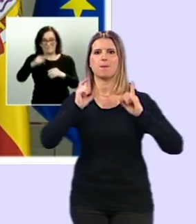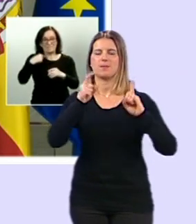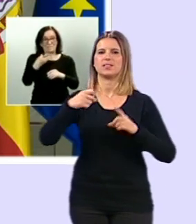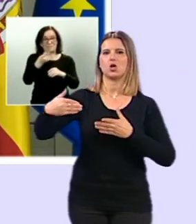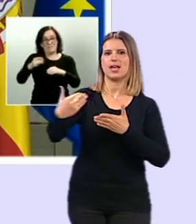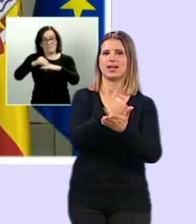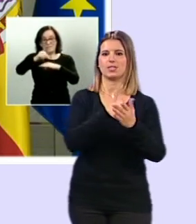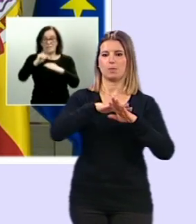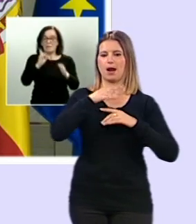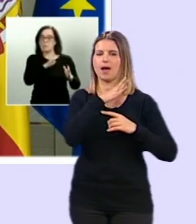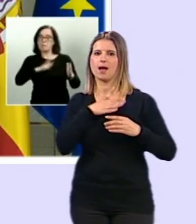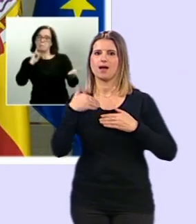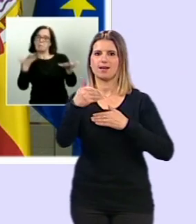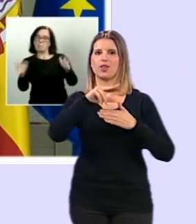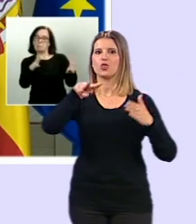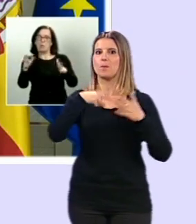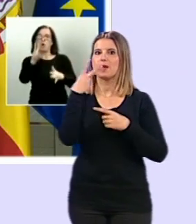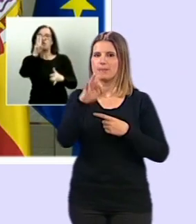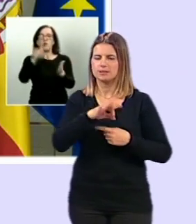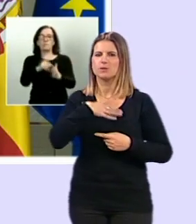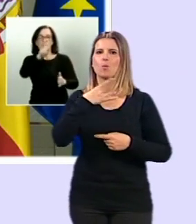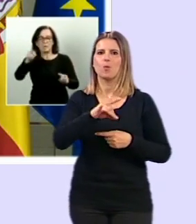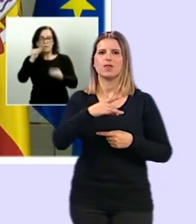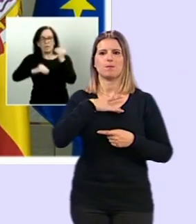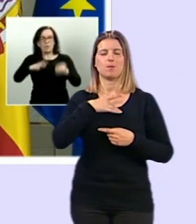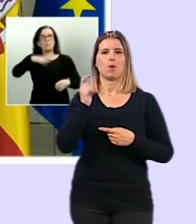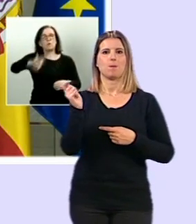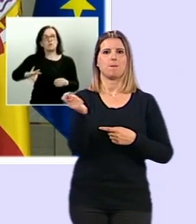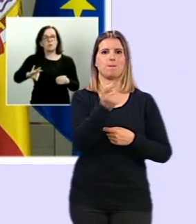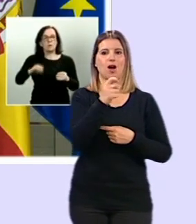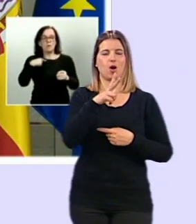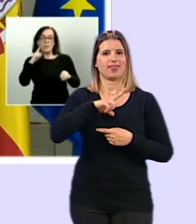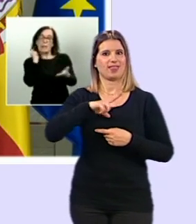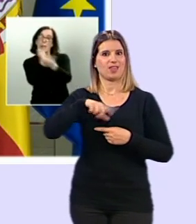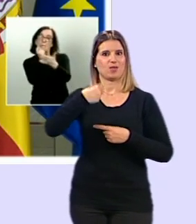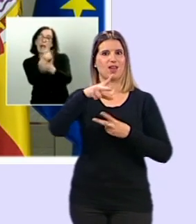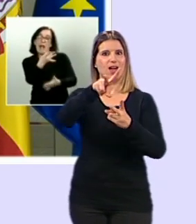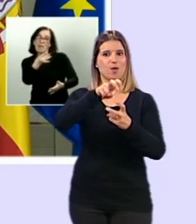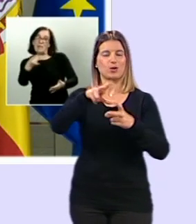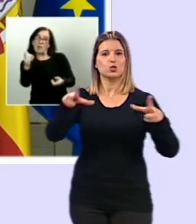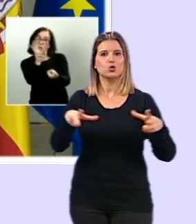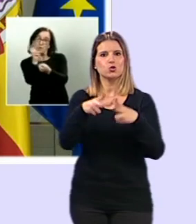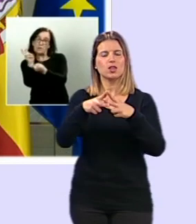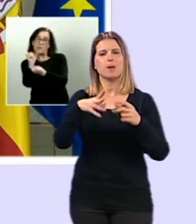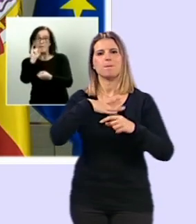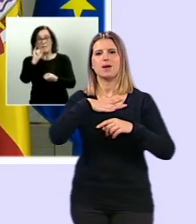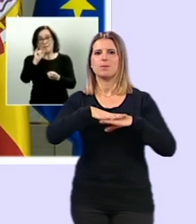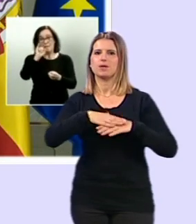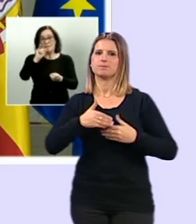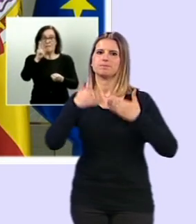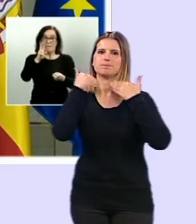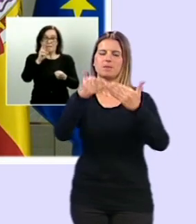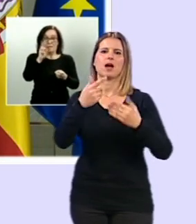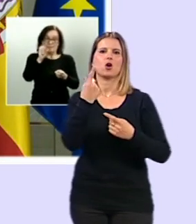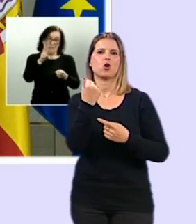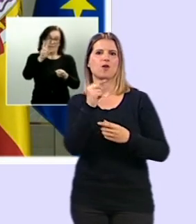estimada para 2020 y se establece la posibilidad de supeditar el pago de las deudas tributarias del impuesto de sociedades a la obtención de la financiación